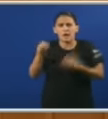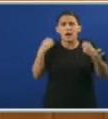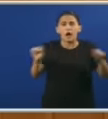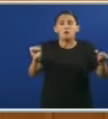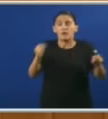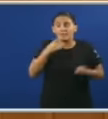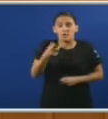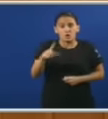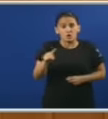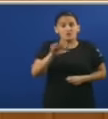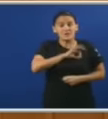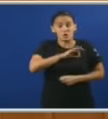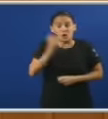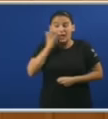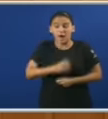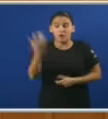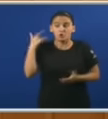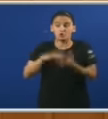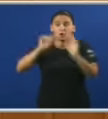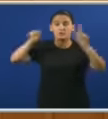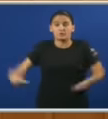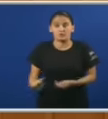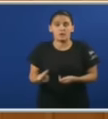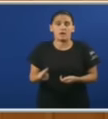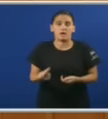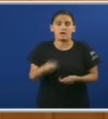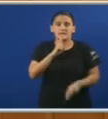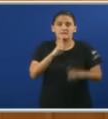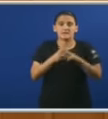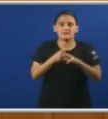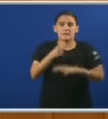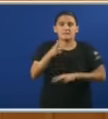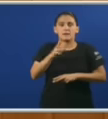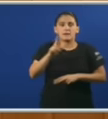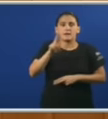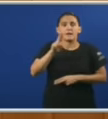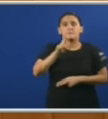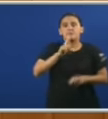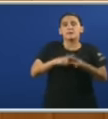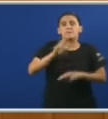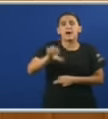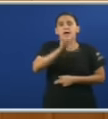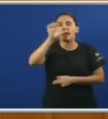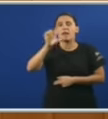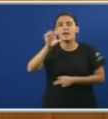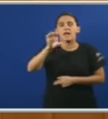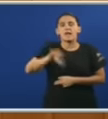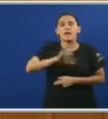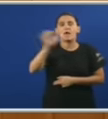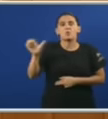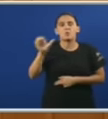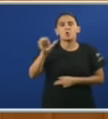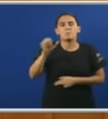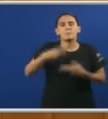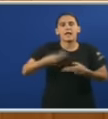vostedes o neguen O señor Rajoy Firmou cos Vascos O que se conhece como O Europease Euscopease Perdón Unha